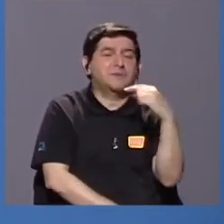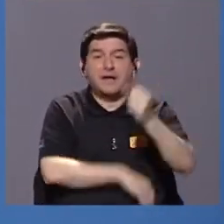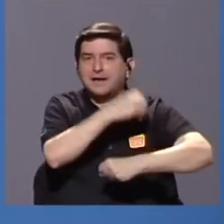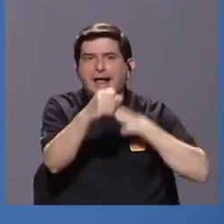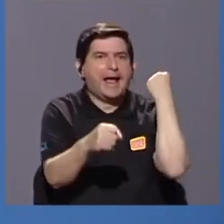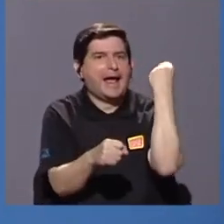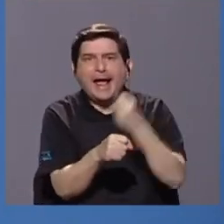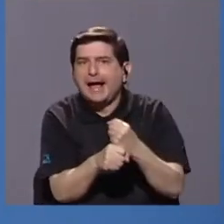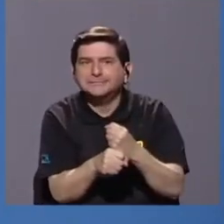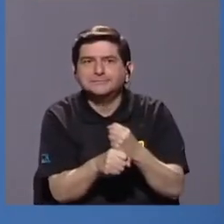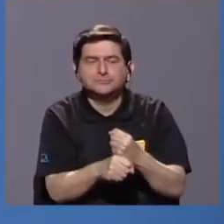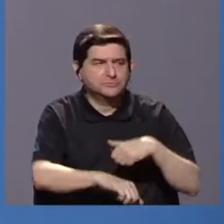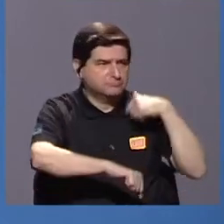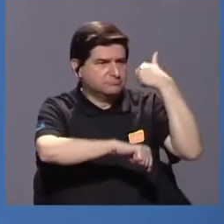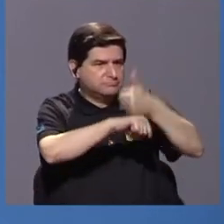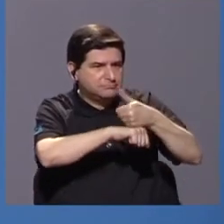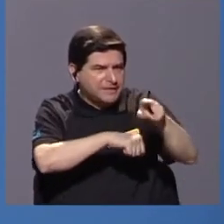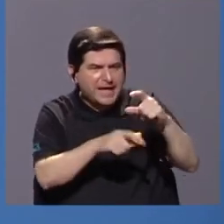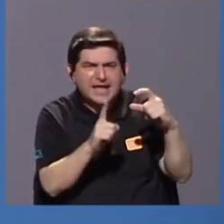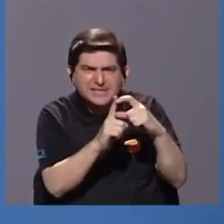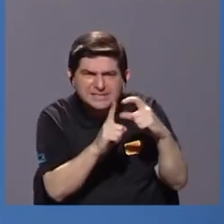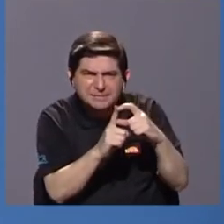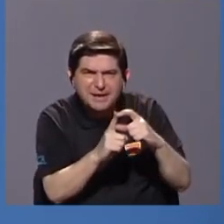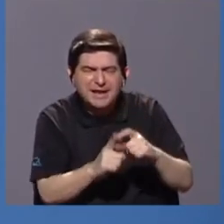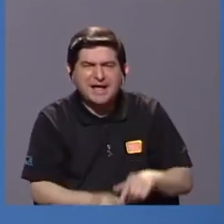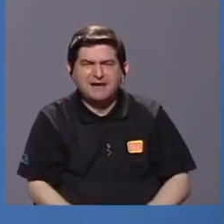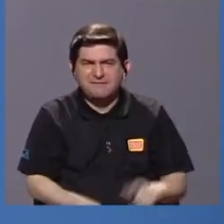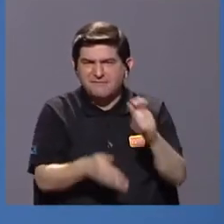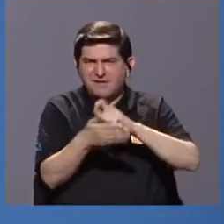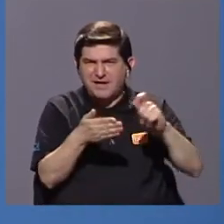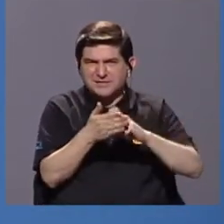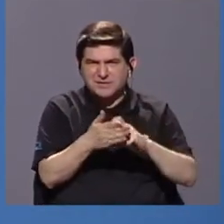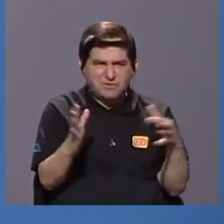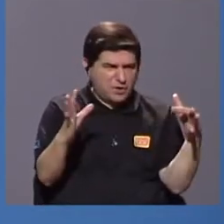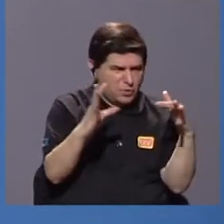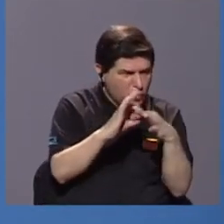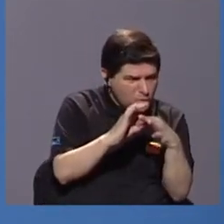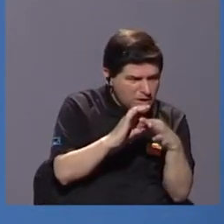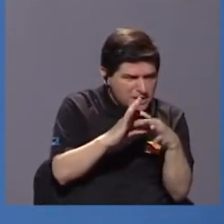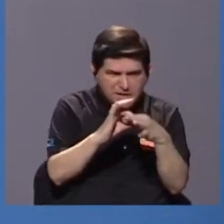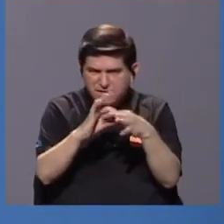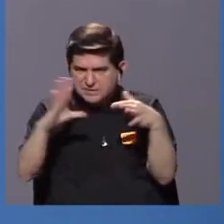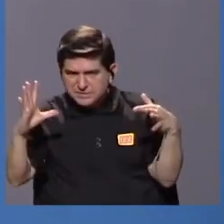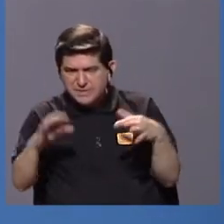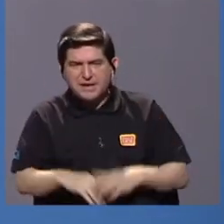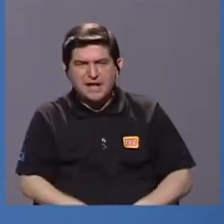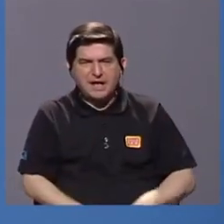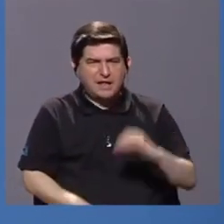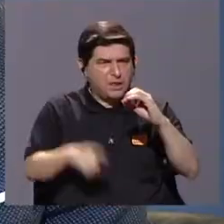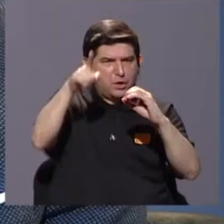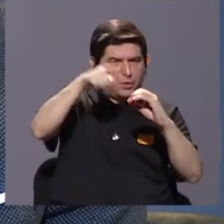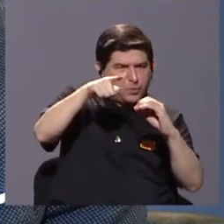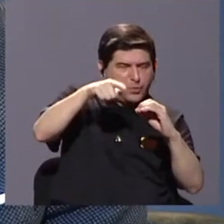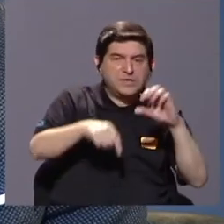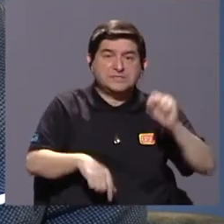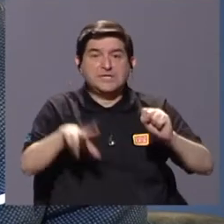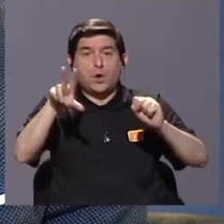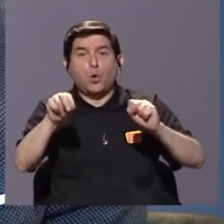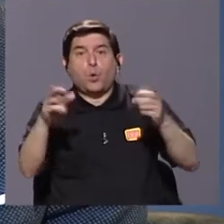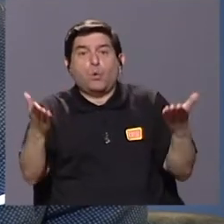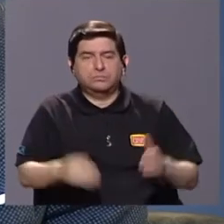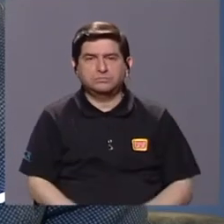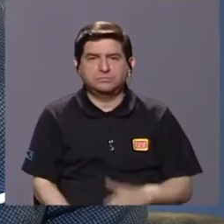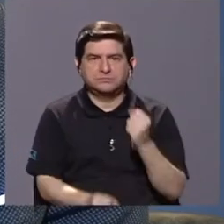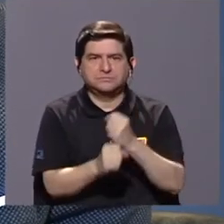años para determinar si esa palabra se debía escribir junta, pegada, con tilde, sin tilde, etcétera, etcétera. Todo es un